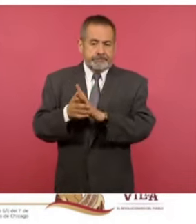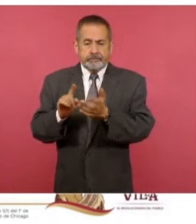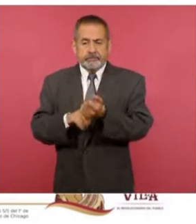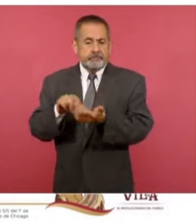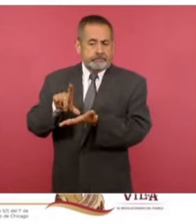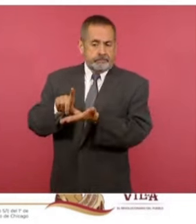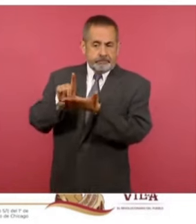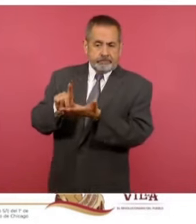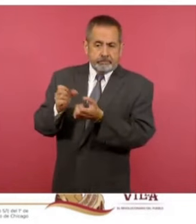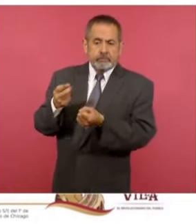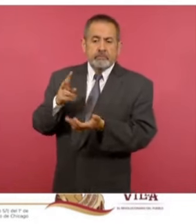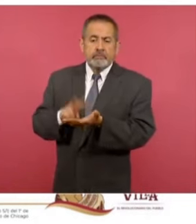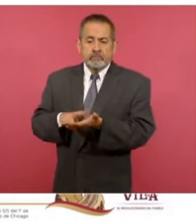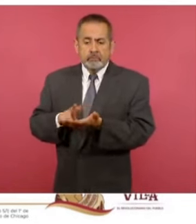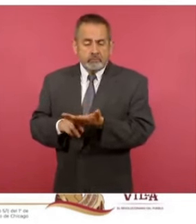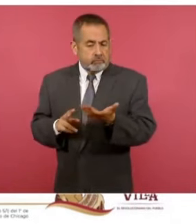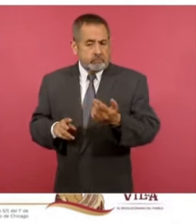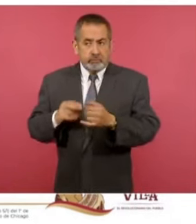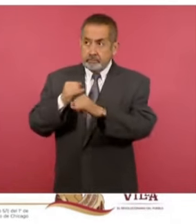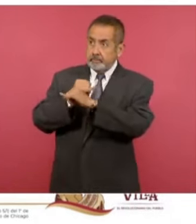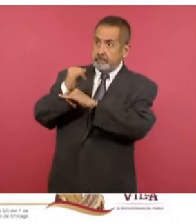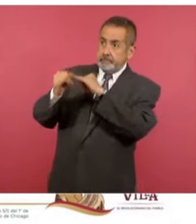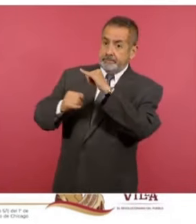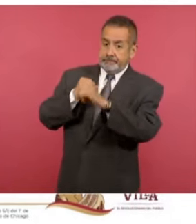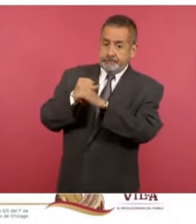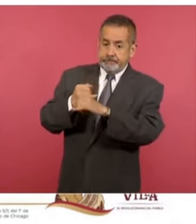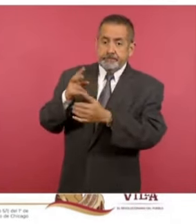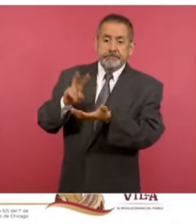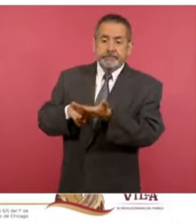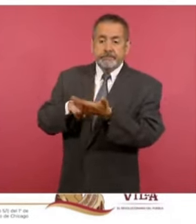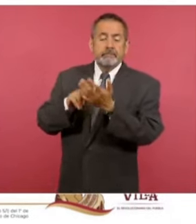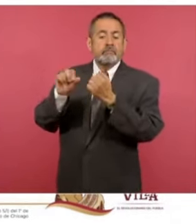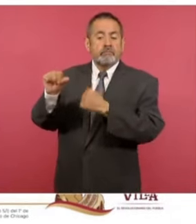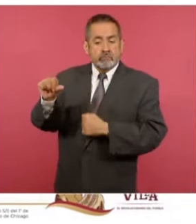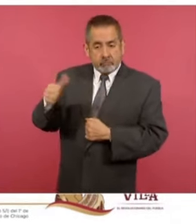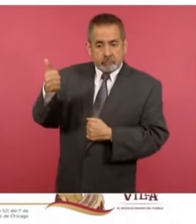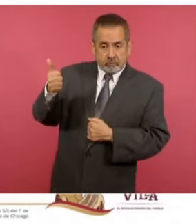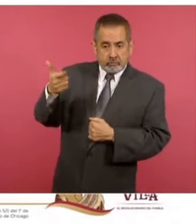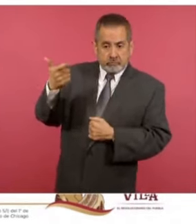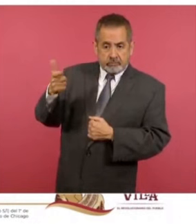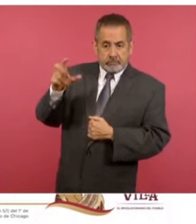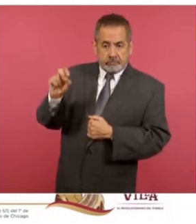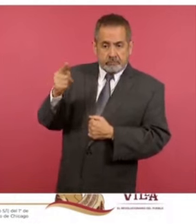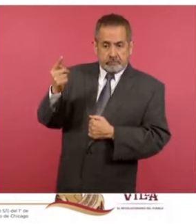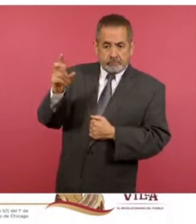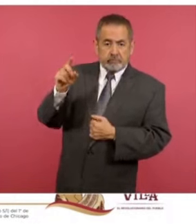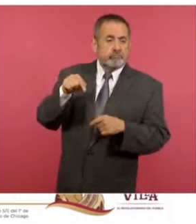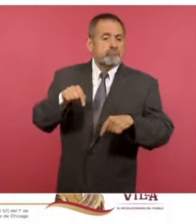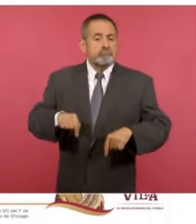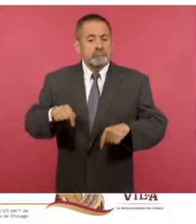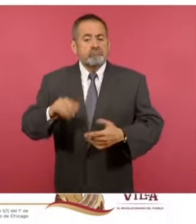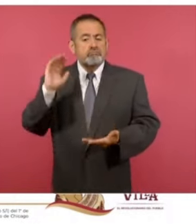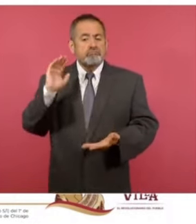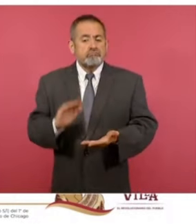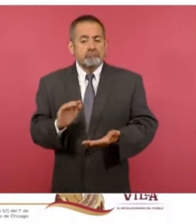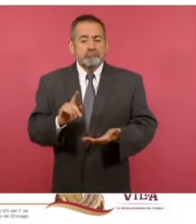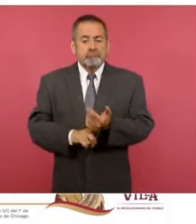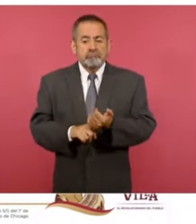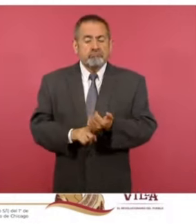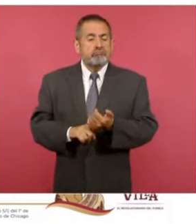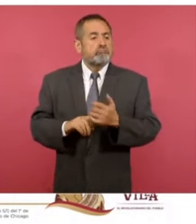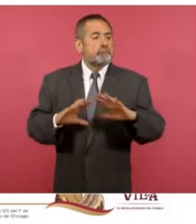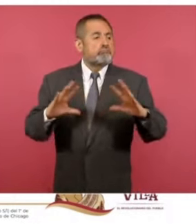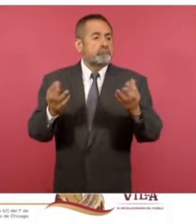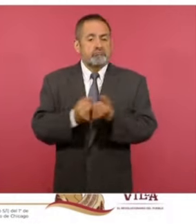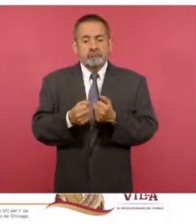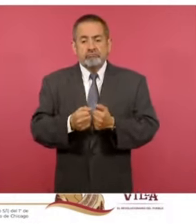litros y a pesos, el precio internacional fue de 11 pesos con 31 centavos, el promedio de las 220